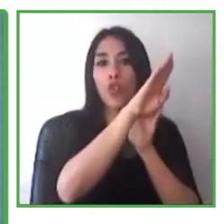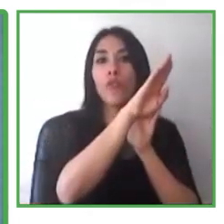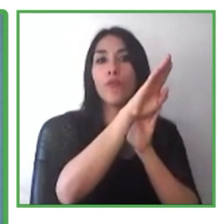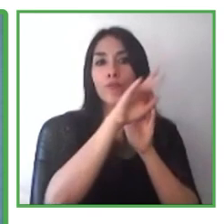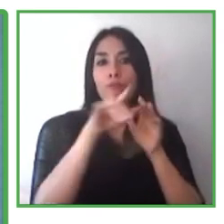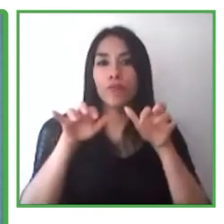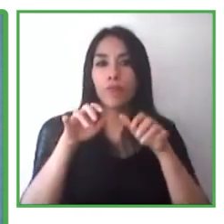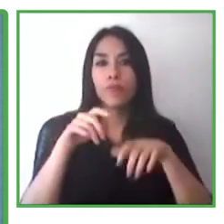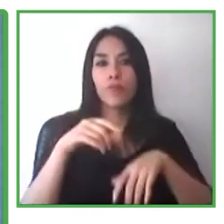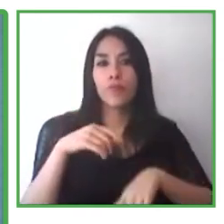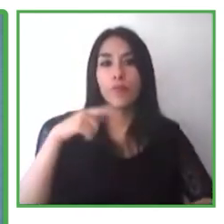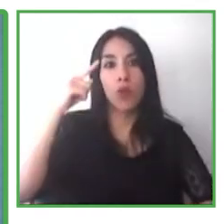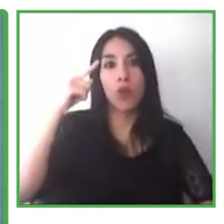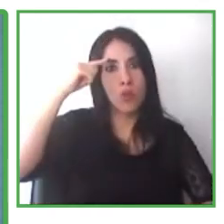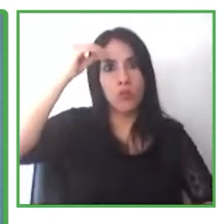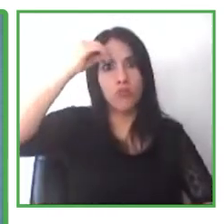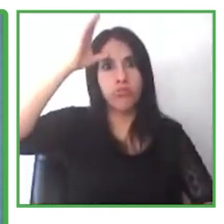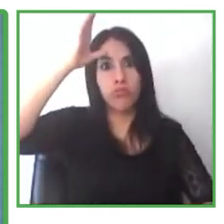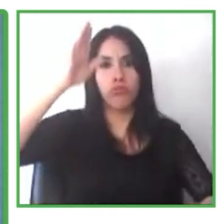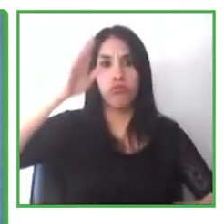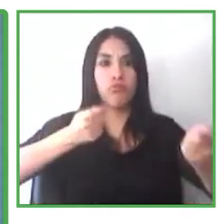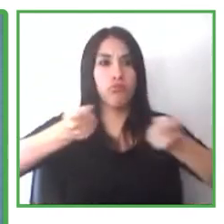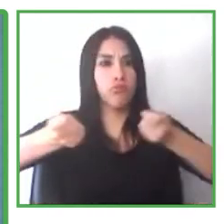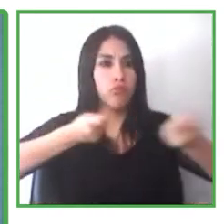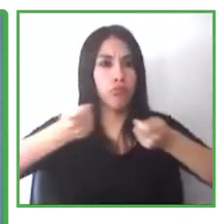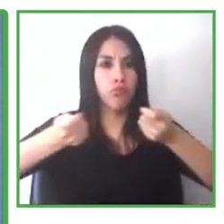otras asignaciones de aseguramiento de calidad